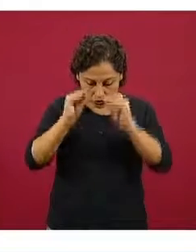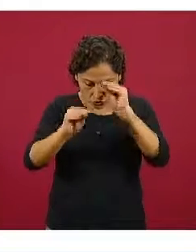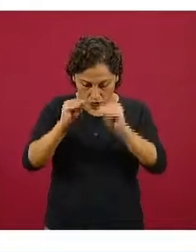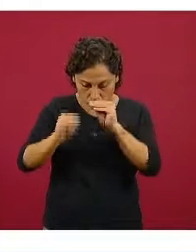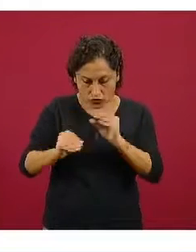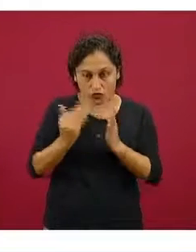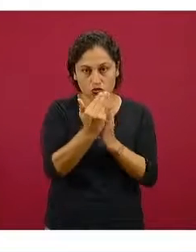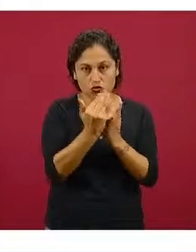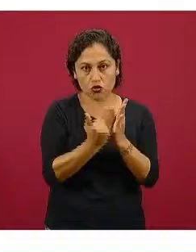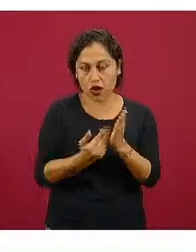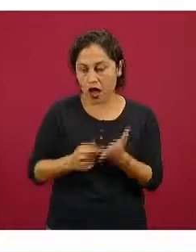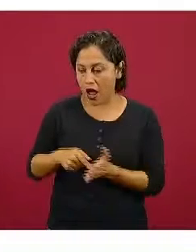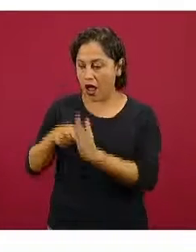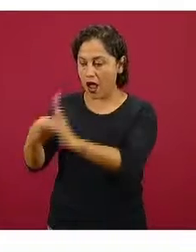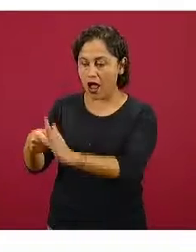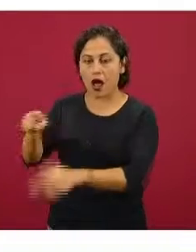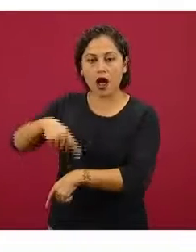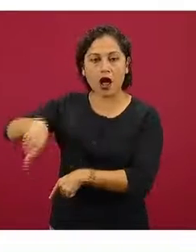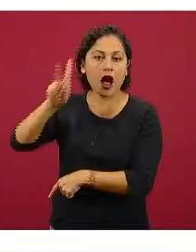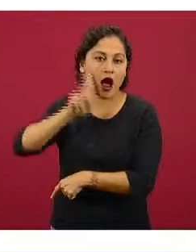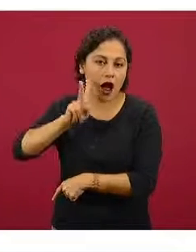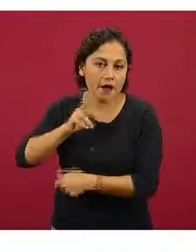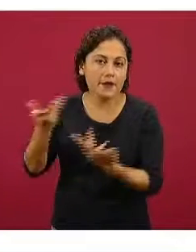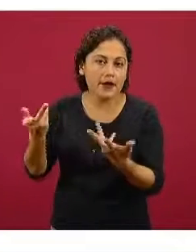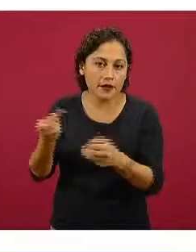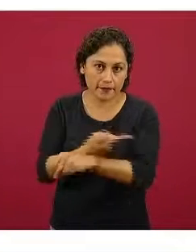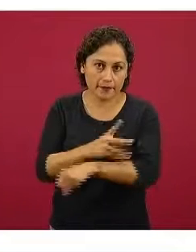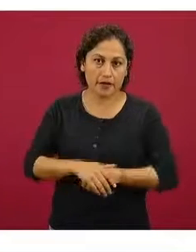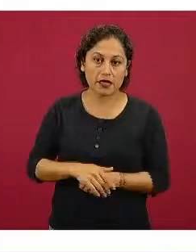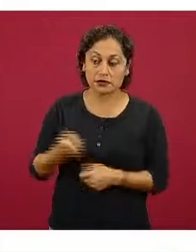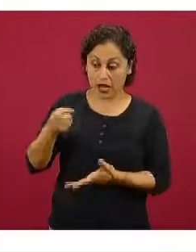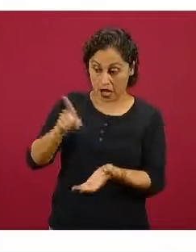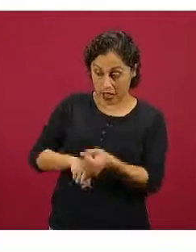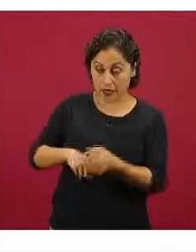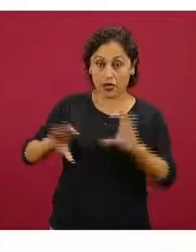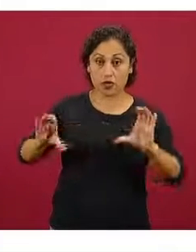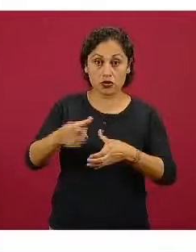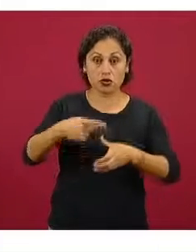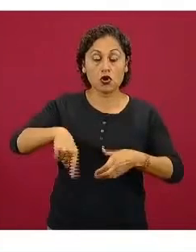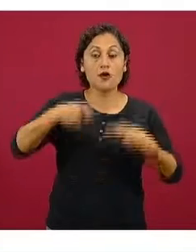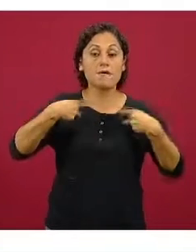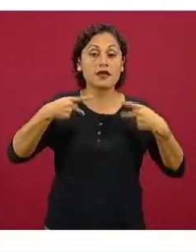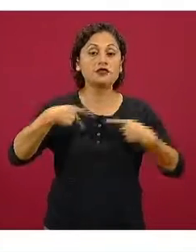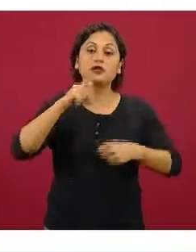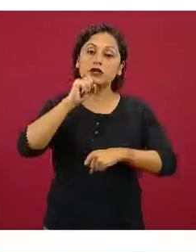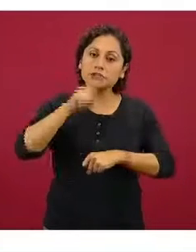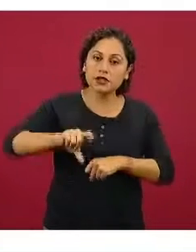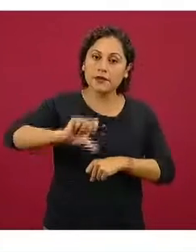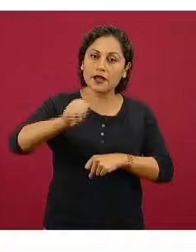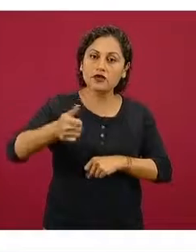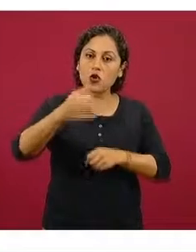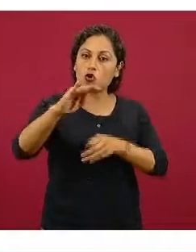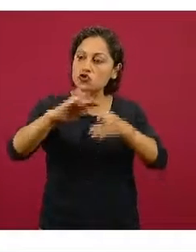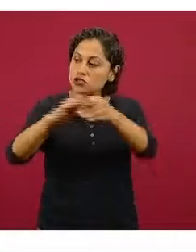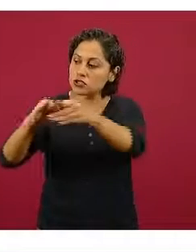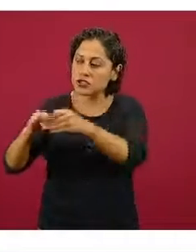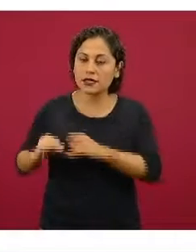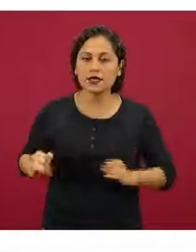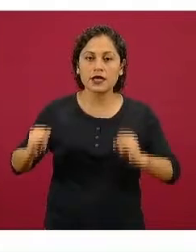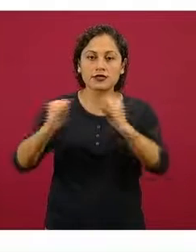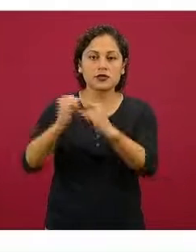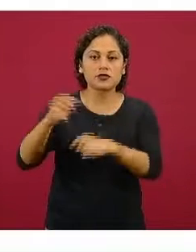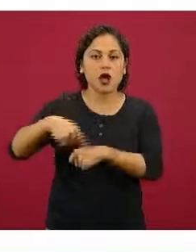regionales también con la participación de la comunidad pero también de agencias académicas locales que nos están ayudando mucho